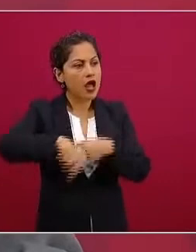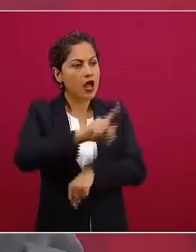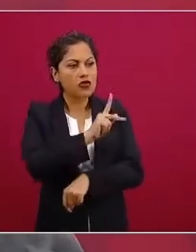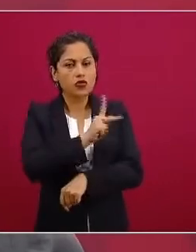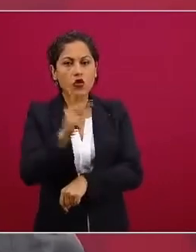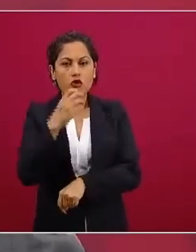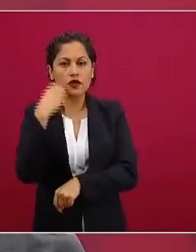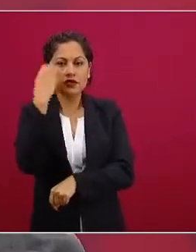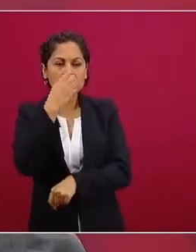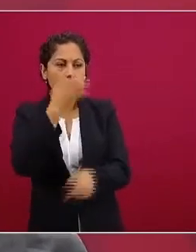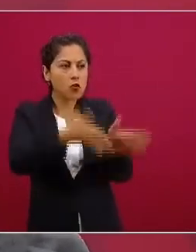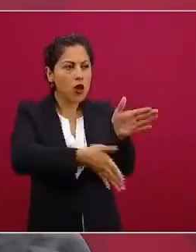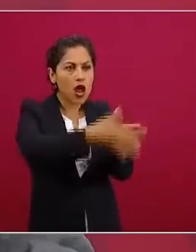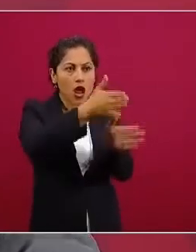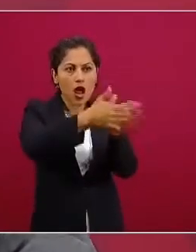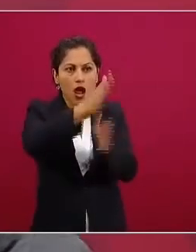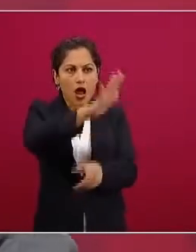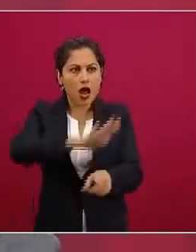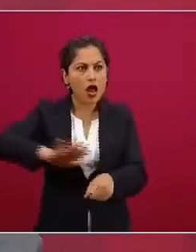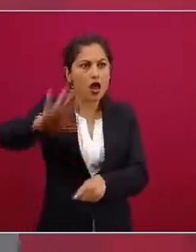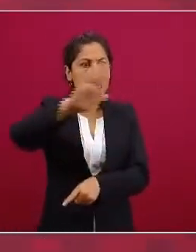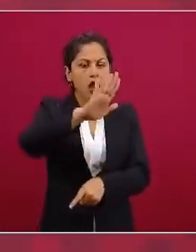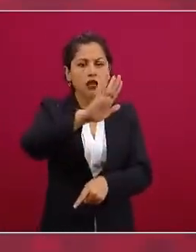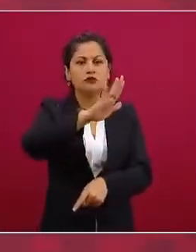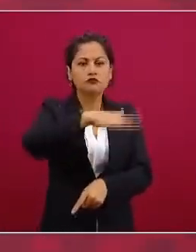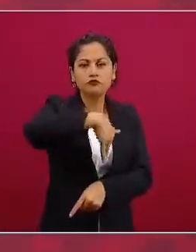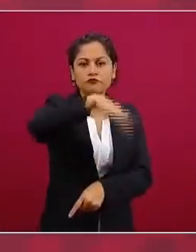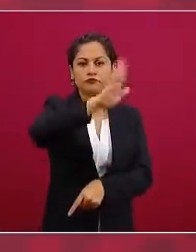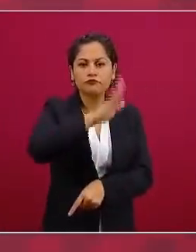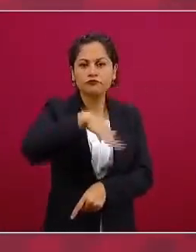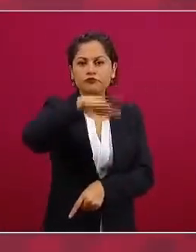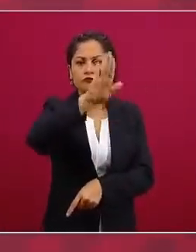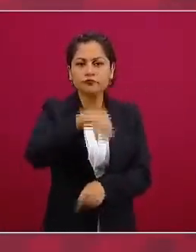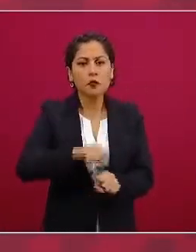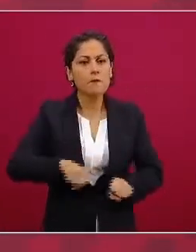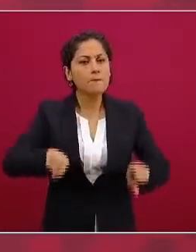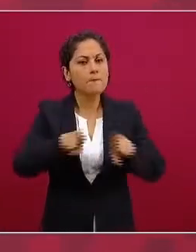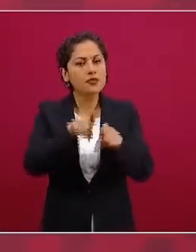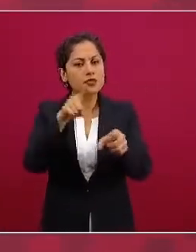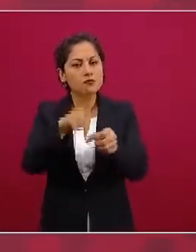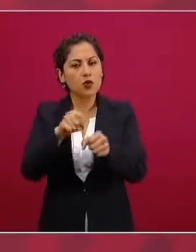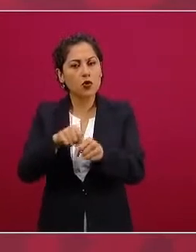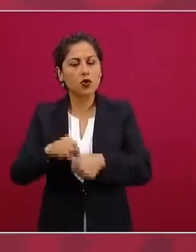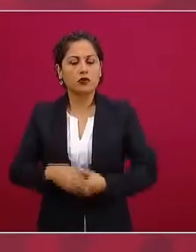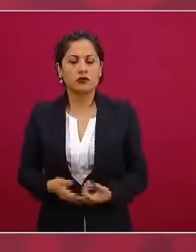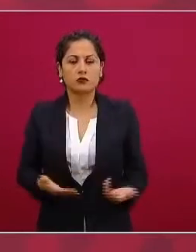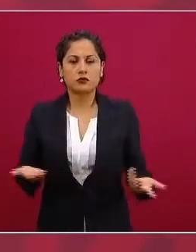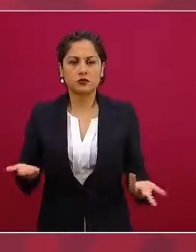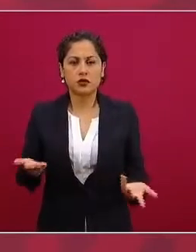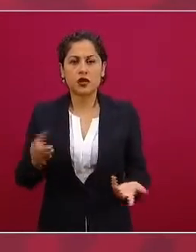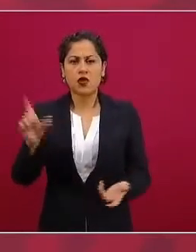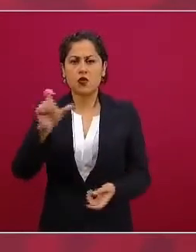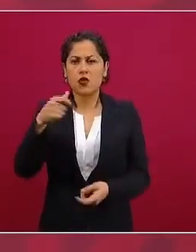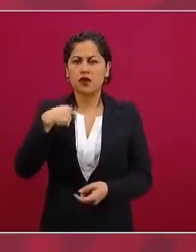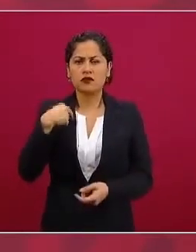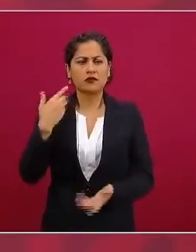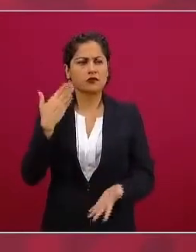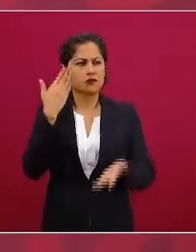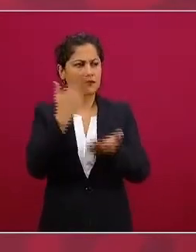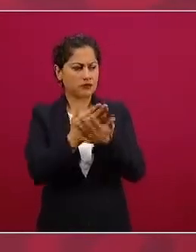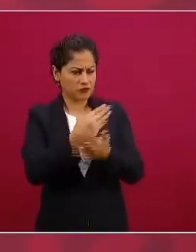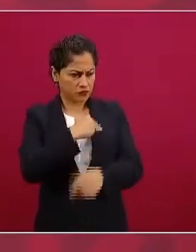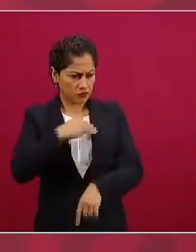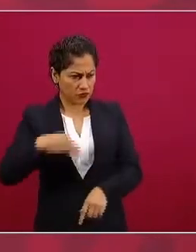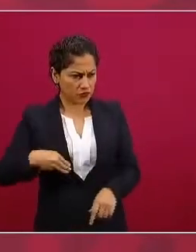todos los edificios públicos los palacios llegaba uno a un municipio y no hacía falta